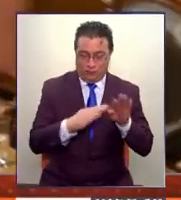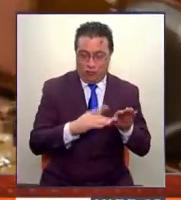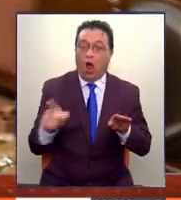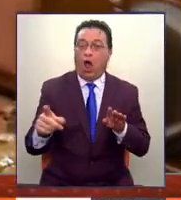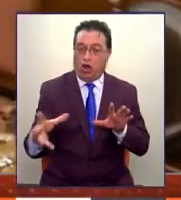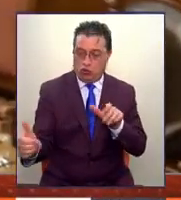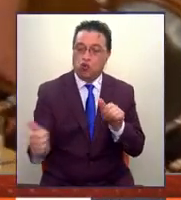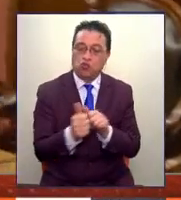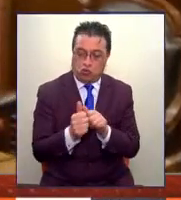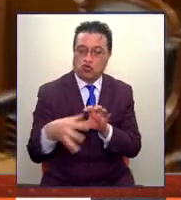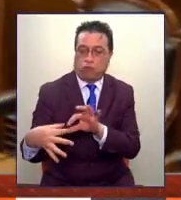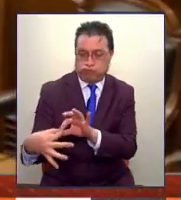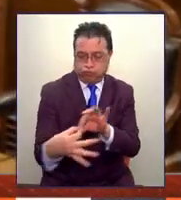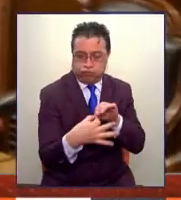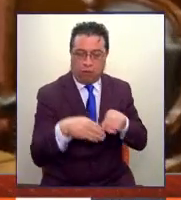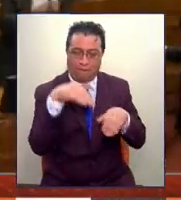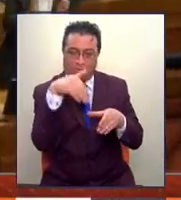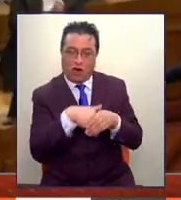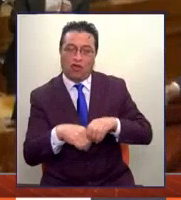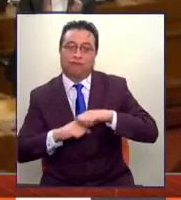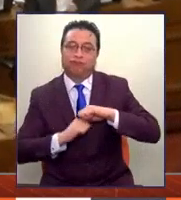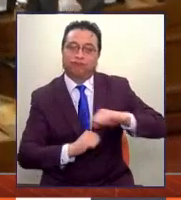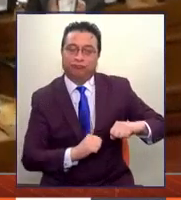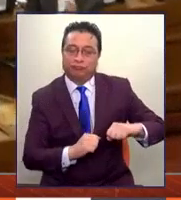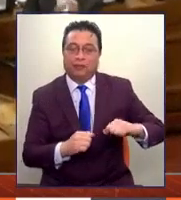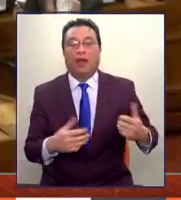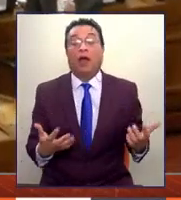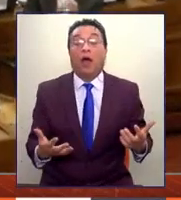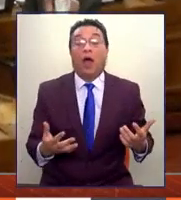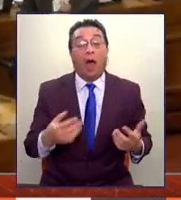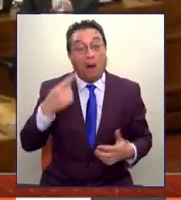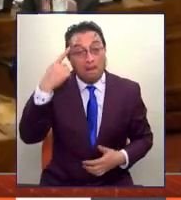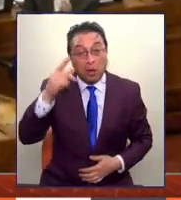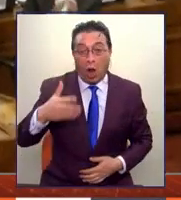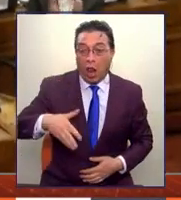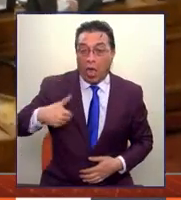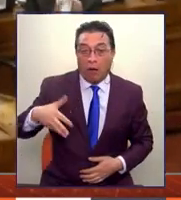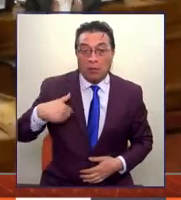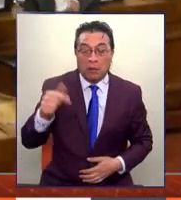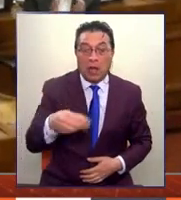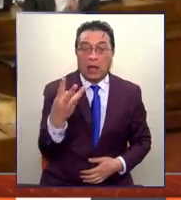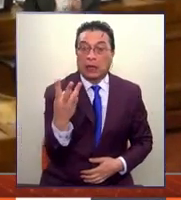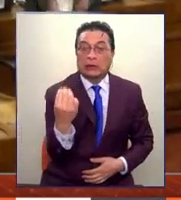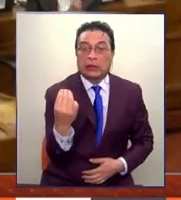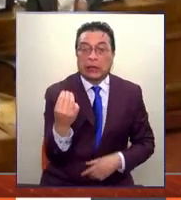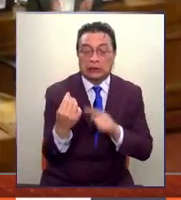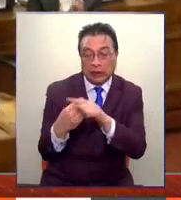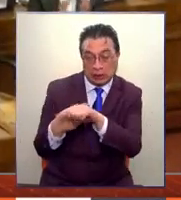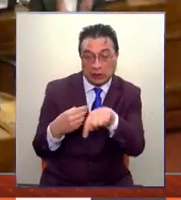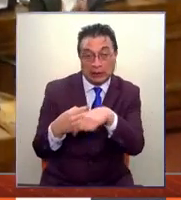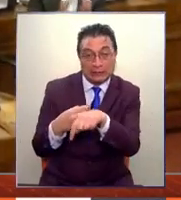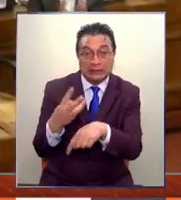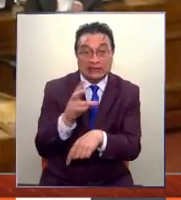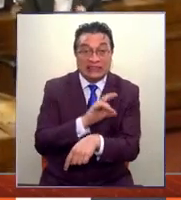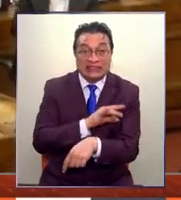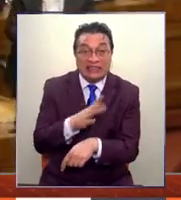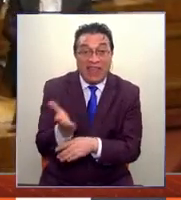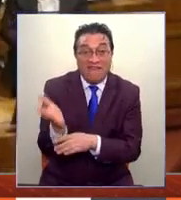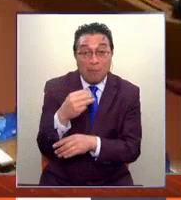aquello que propone el Ejecutivo. El gobierno en este caso, lamentablemente hubo 13 parlamentarios de Chile Vamos que